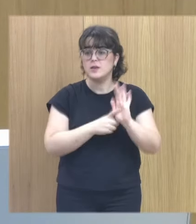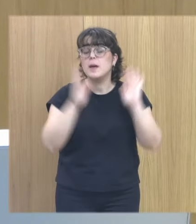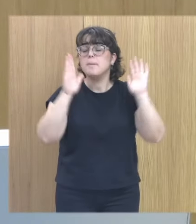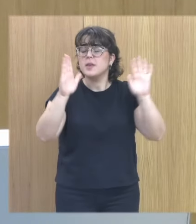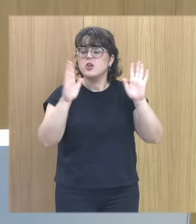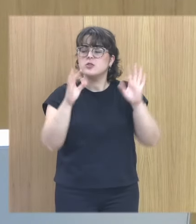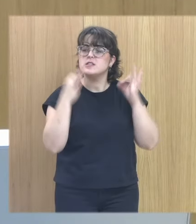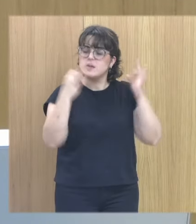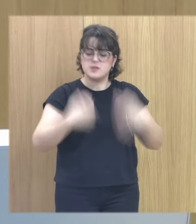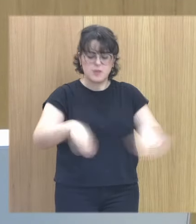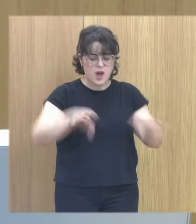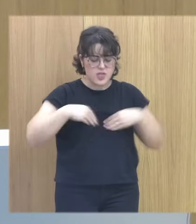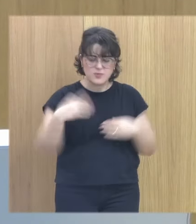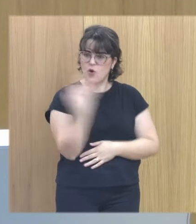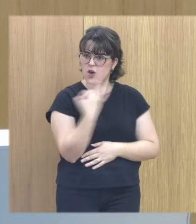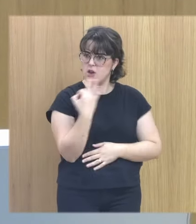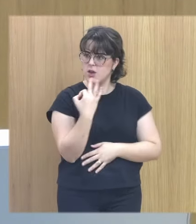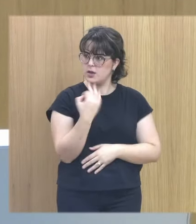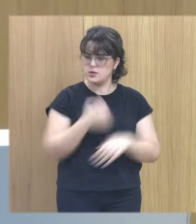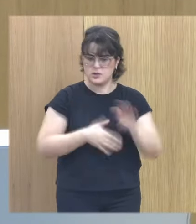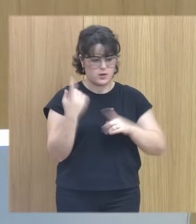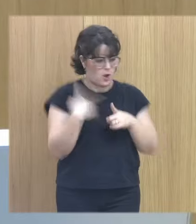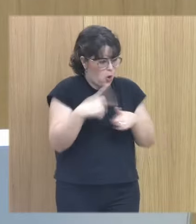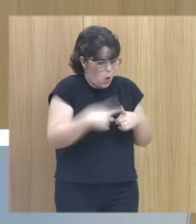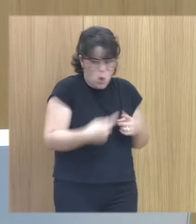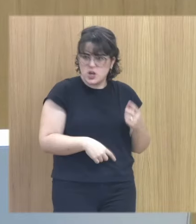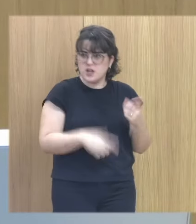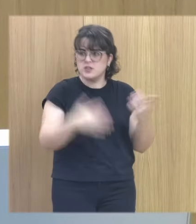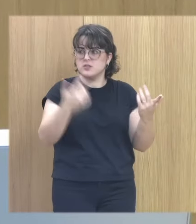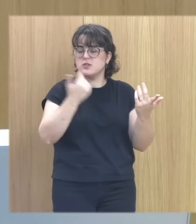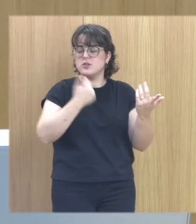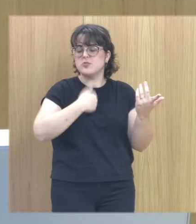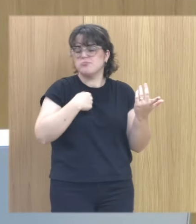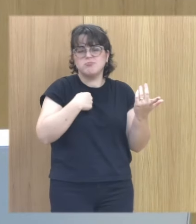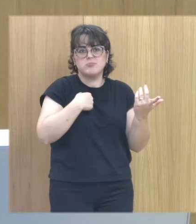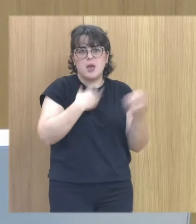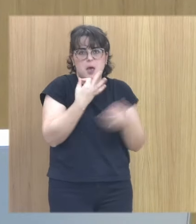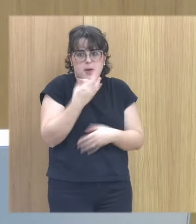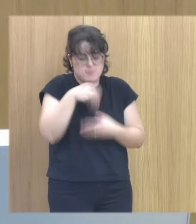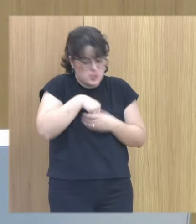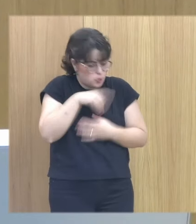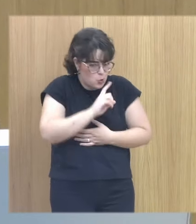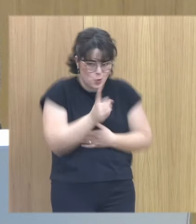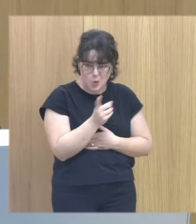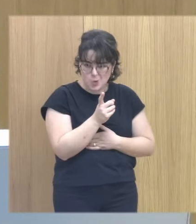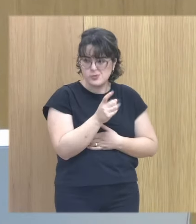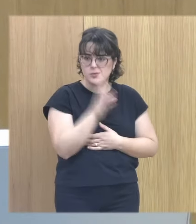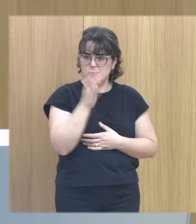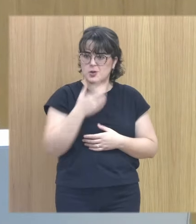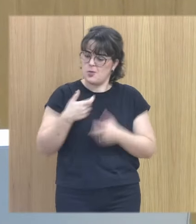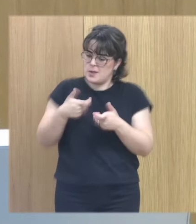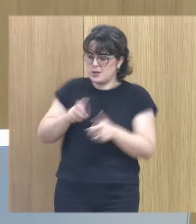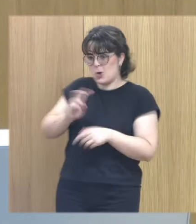desde la base de aceptar que va a haber una serie de cosas que no tendrían por qué estar porque esa es la otra parte de mi